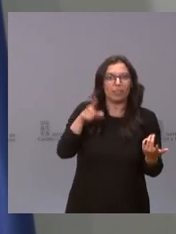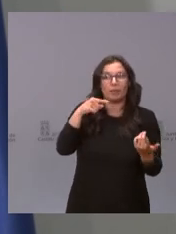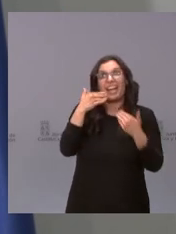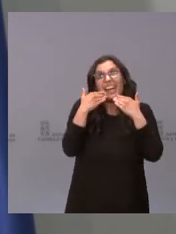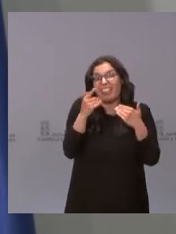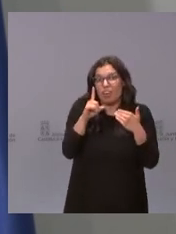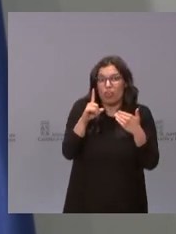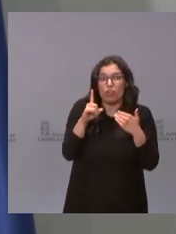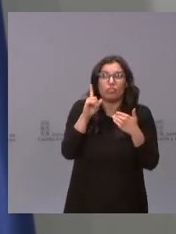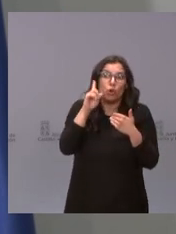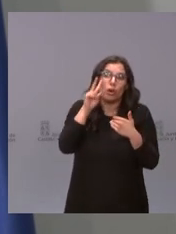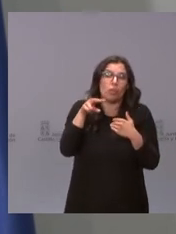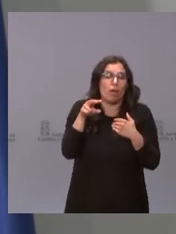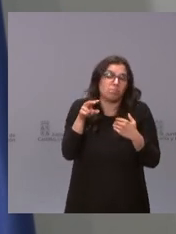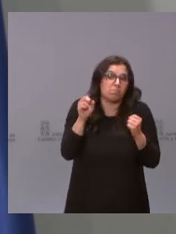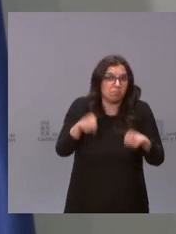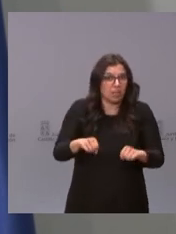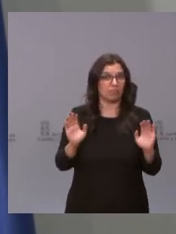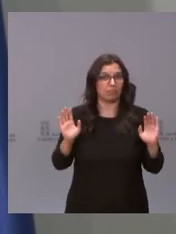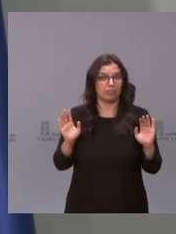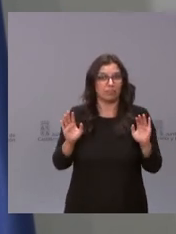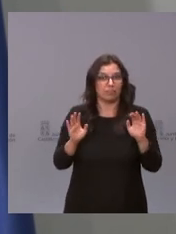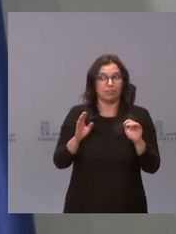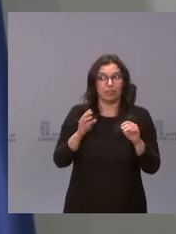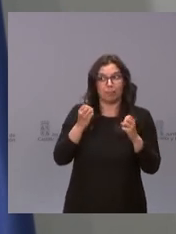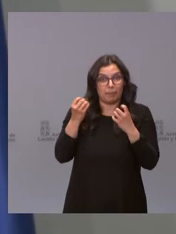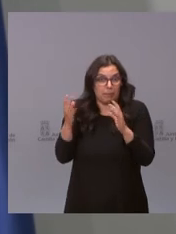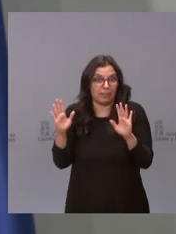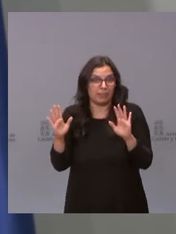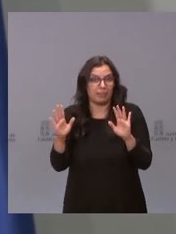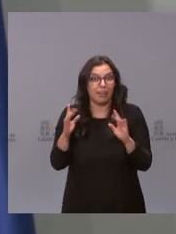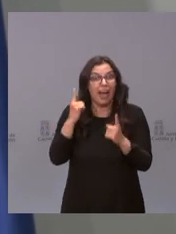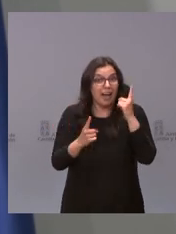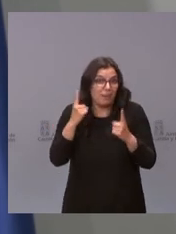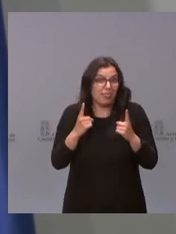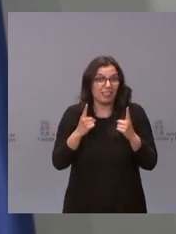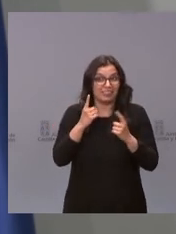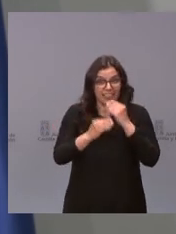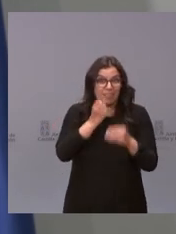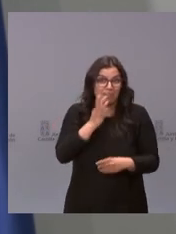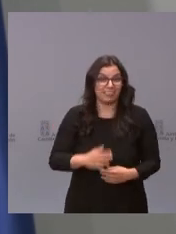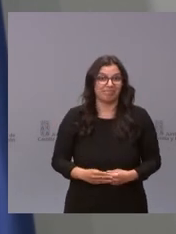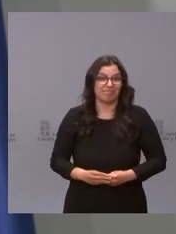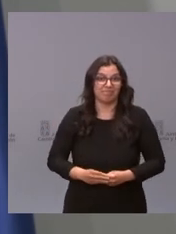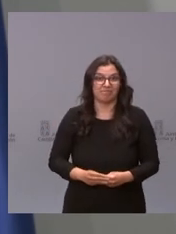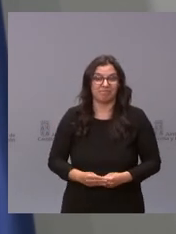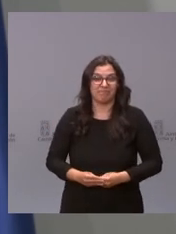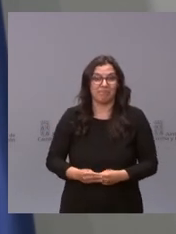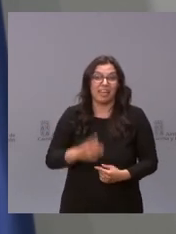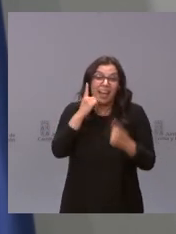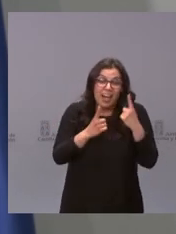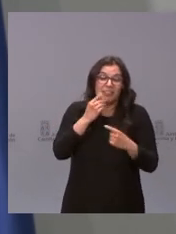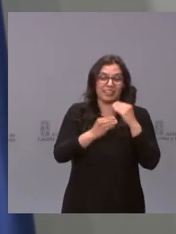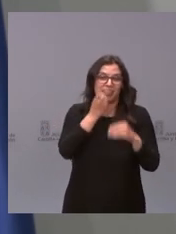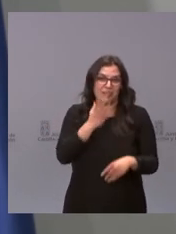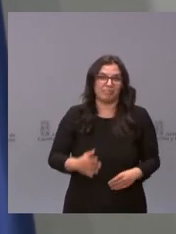gracias simplemente reconocer que las cosas están yendo bien a veces las cosas se hacen bien a veces las cosas se hacen